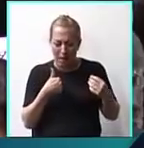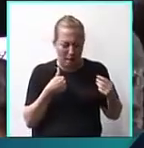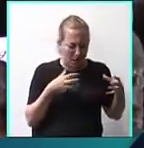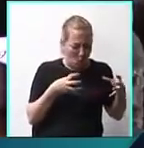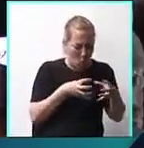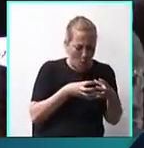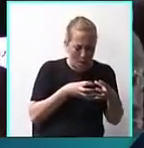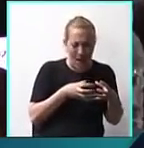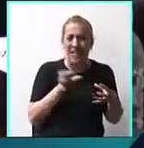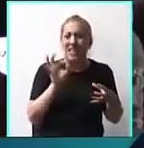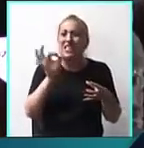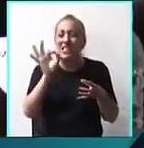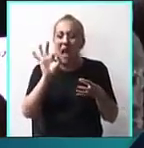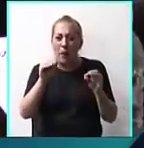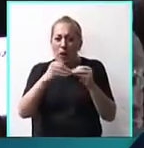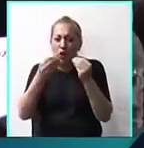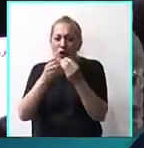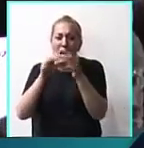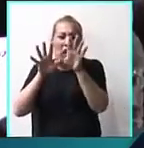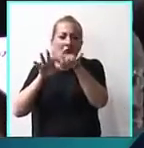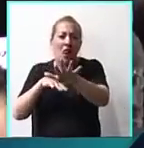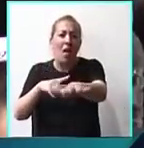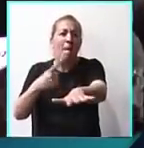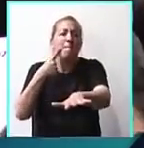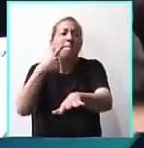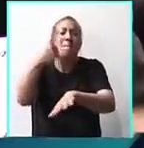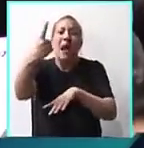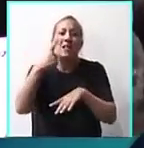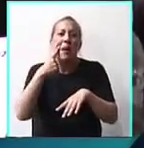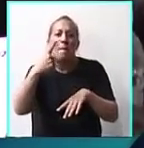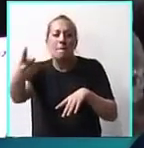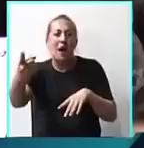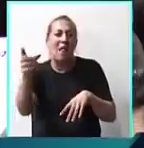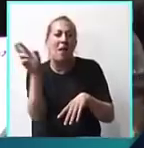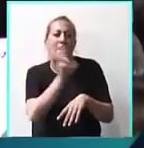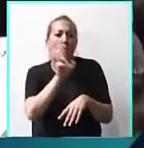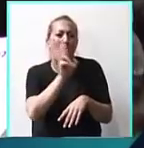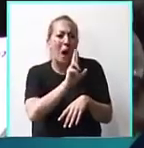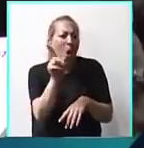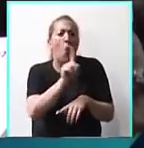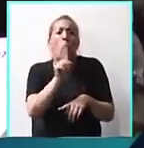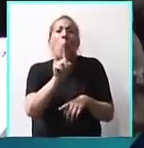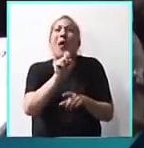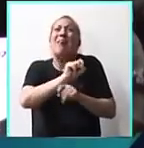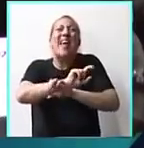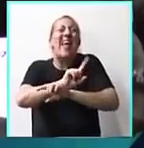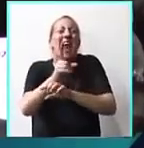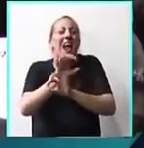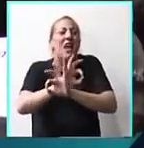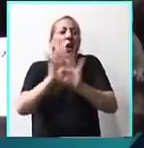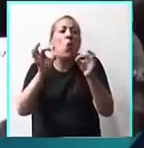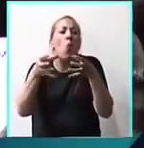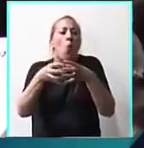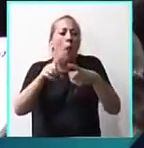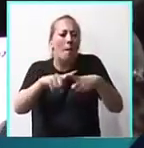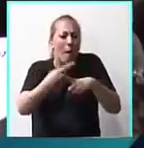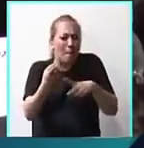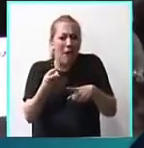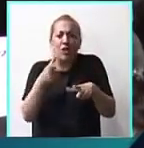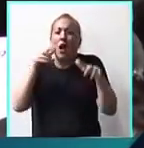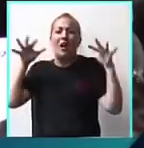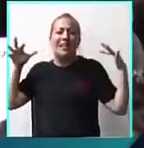¿Saben que marcharon miles y miles de pibas, de mujeres que no eran de ningún partido? ¿Que fue una movilización